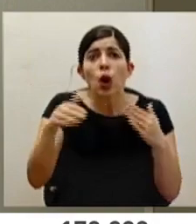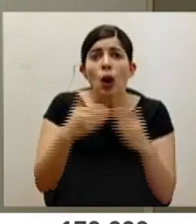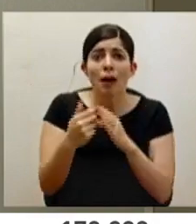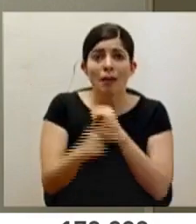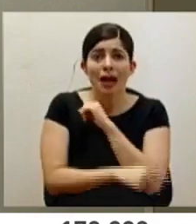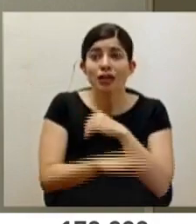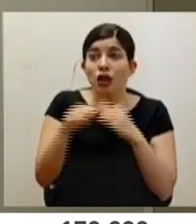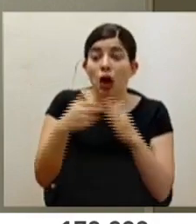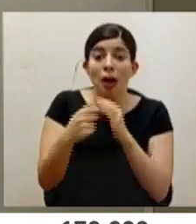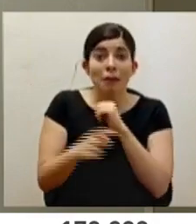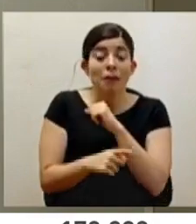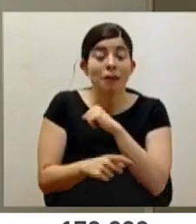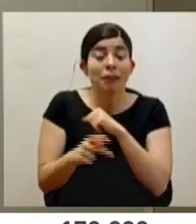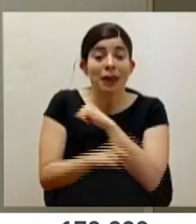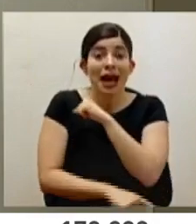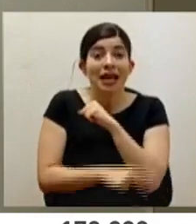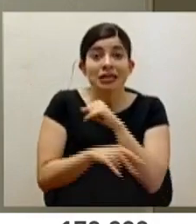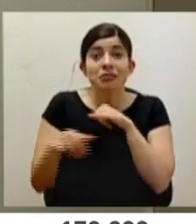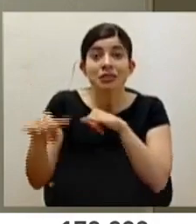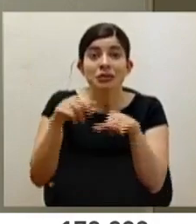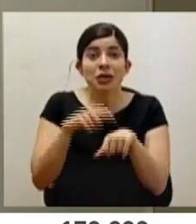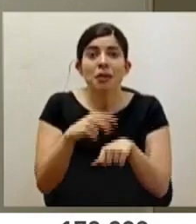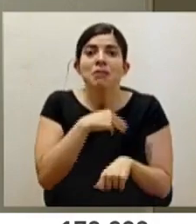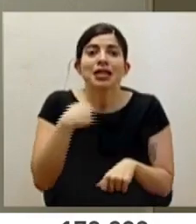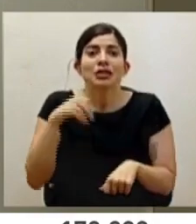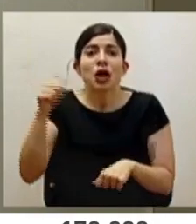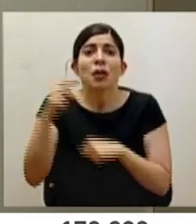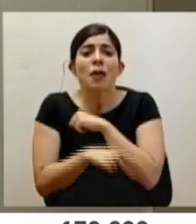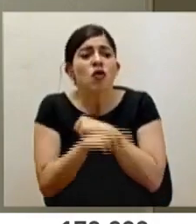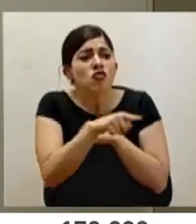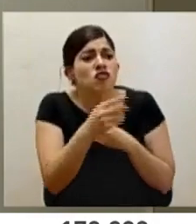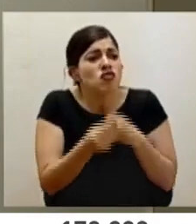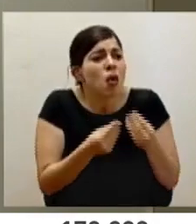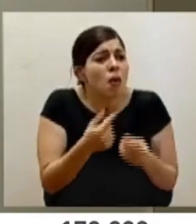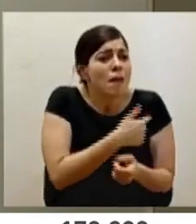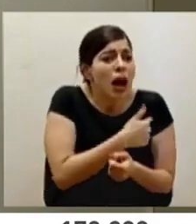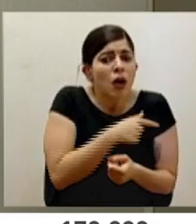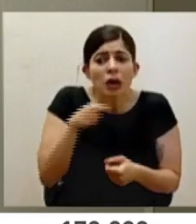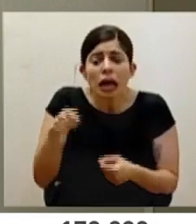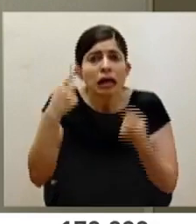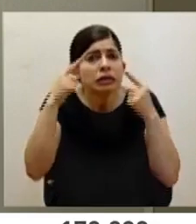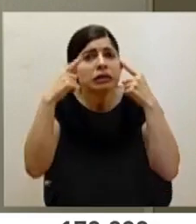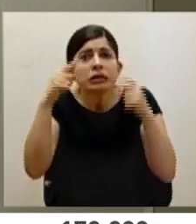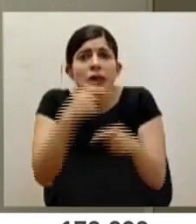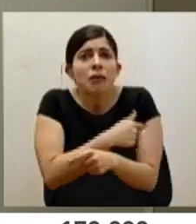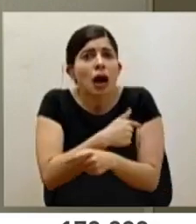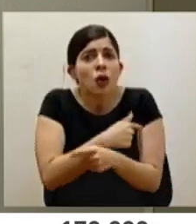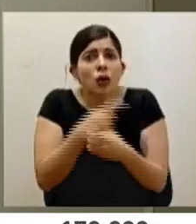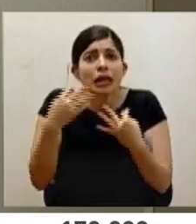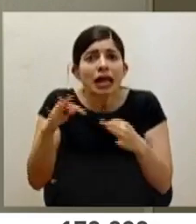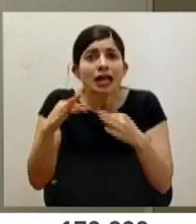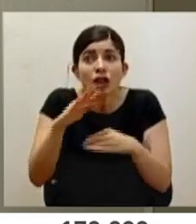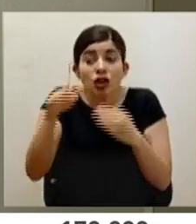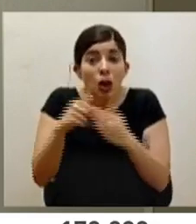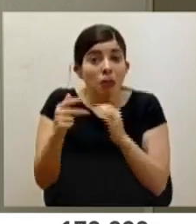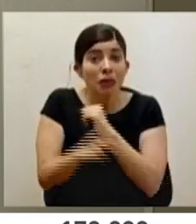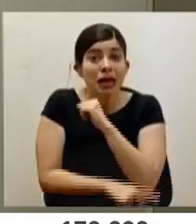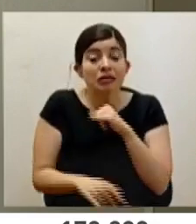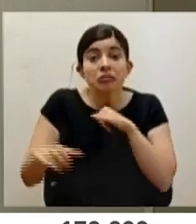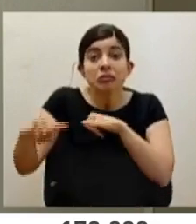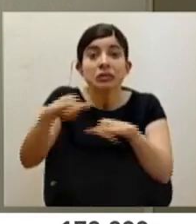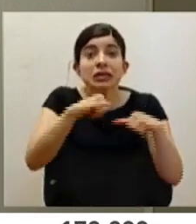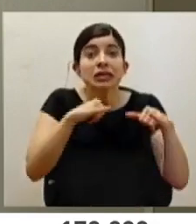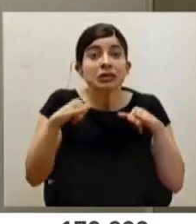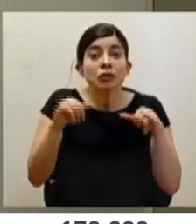países están en lo mismo. A me llaman ministros de otros lugares que cómo hacen para conseguir vacuna porque no han logrado conseguir hasta el momento. Entonces, todos los países están en